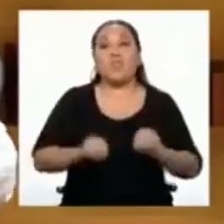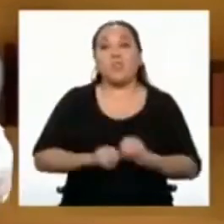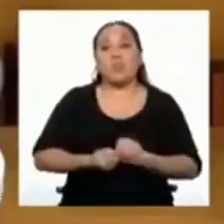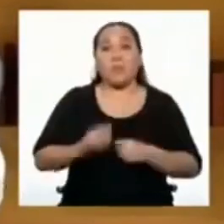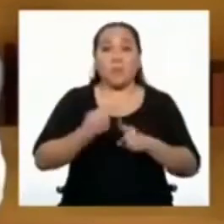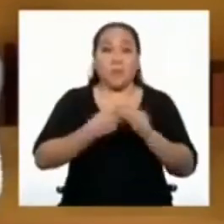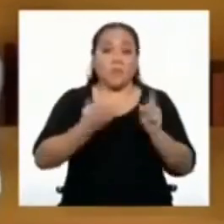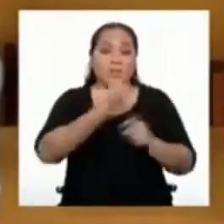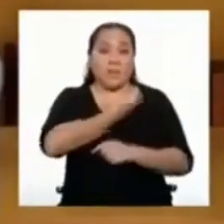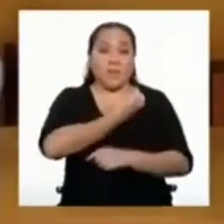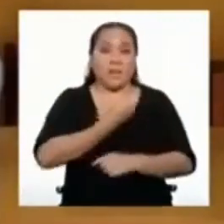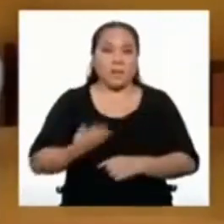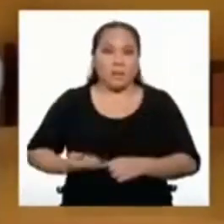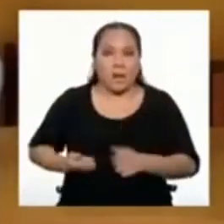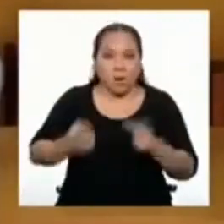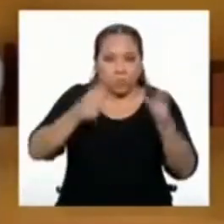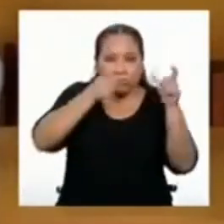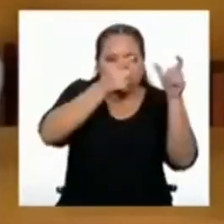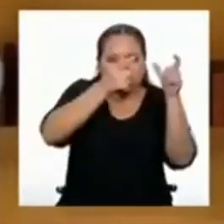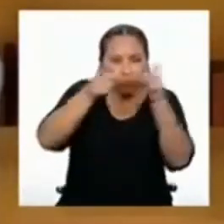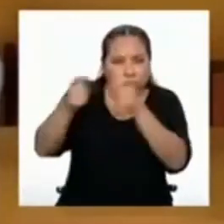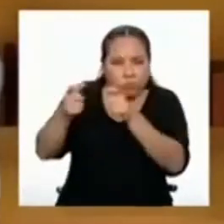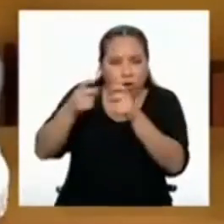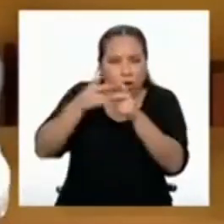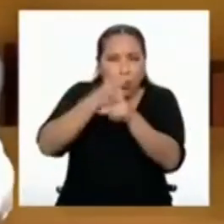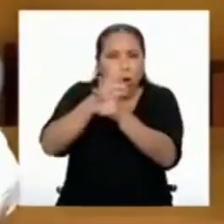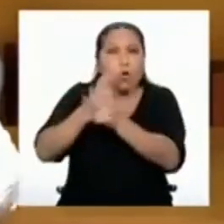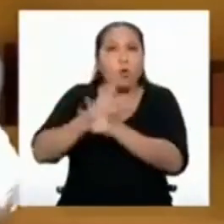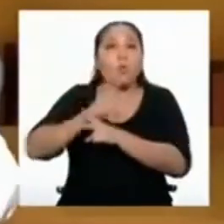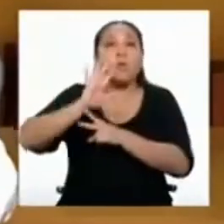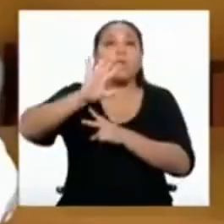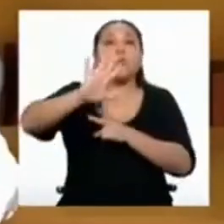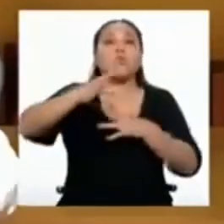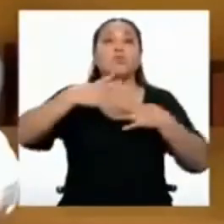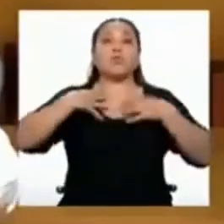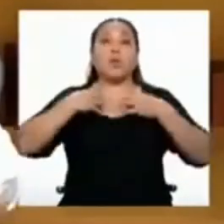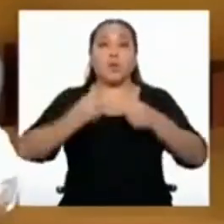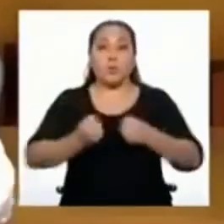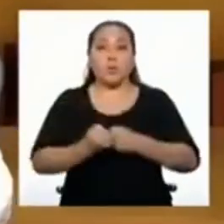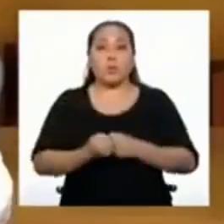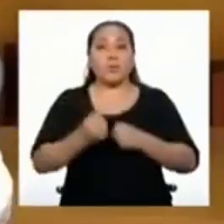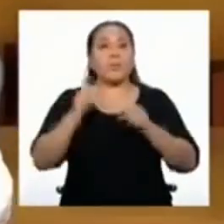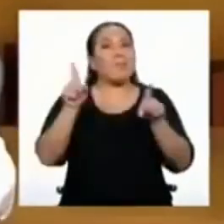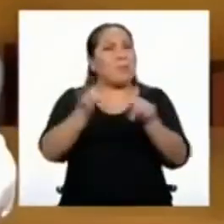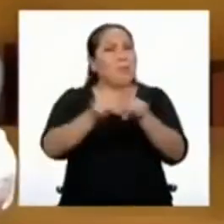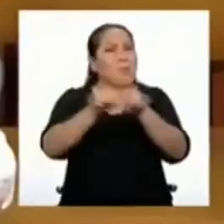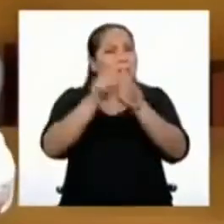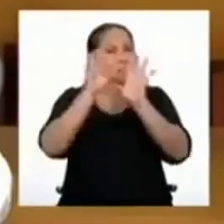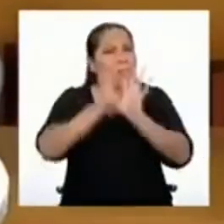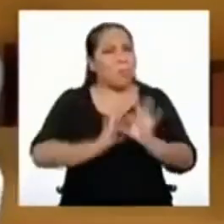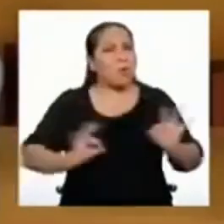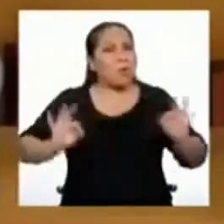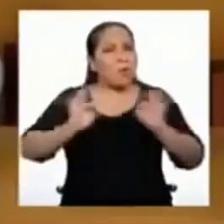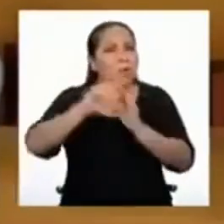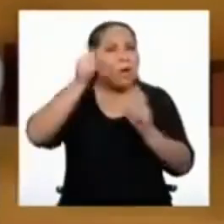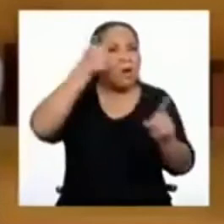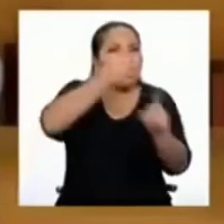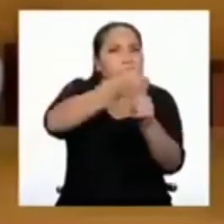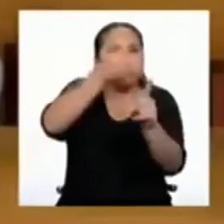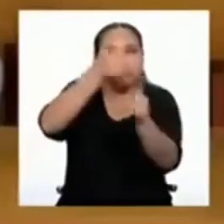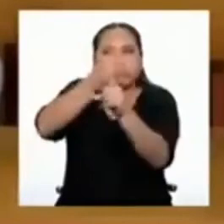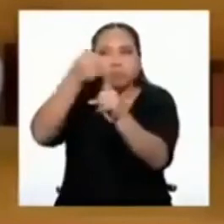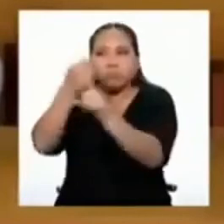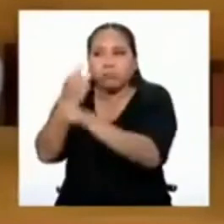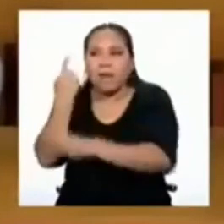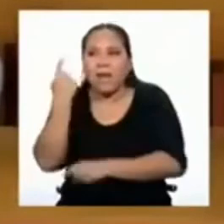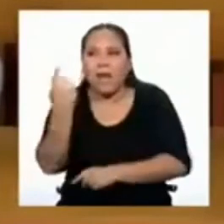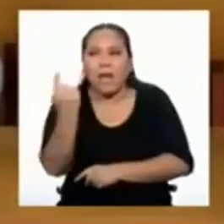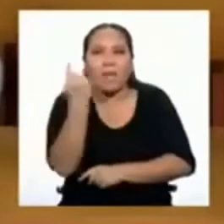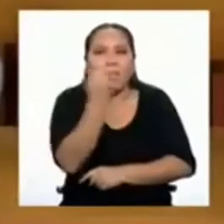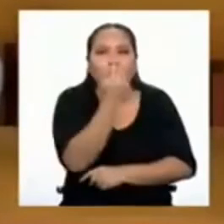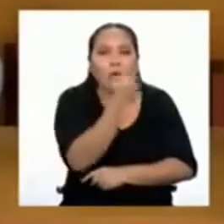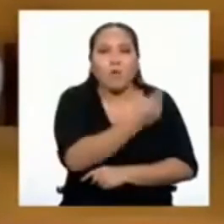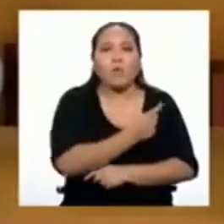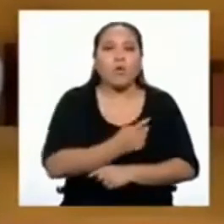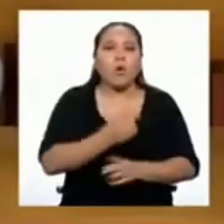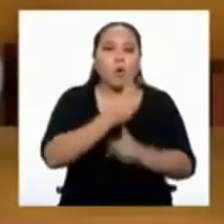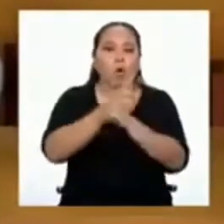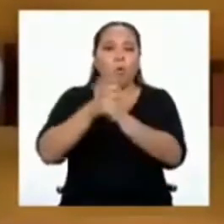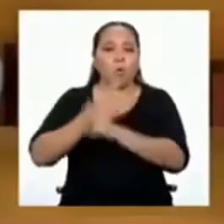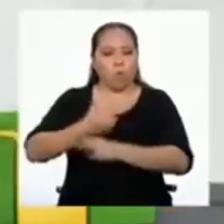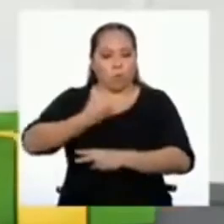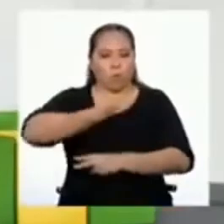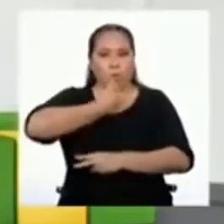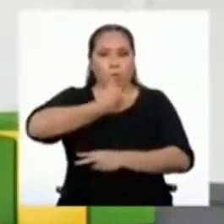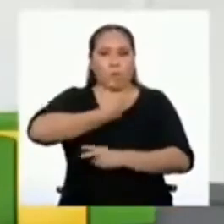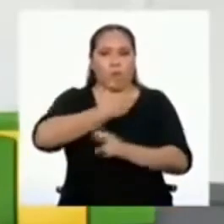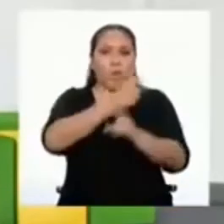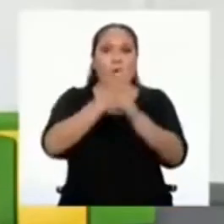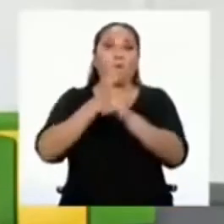bien el estado vela por nuestra seguridad, es aún más importante que nosotros mismos velemos por nuestro bienestar y el de nuestras